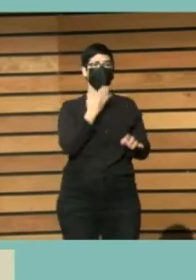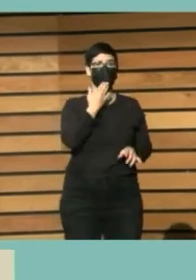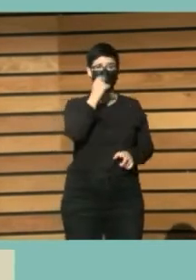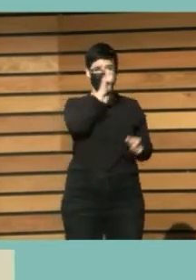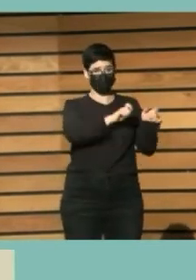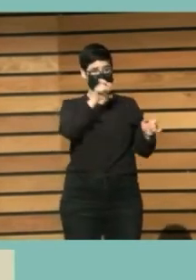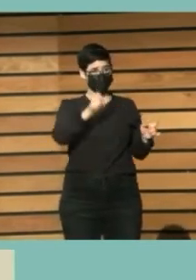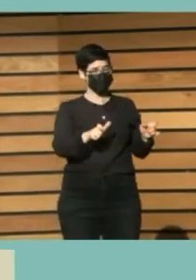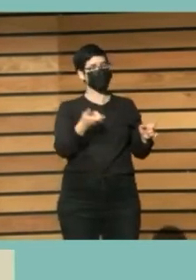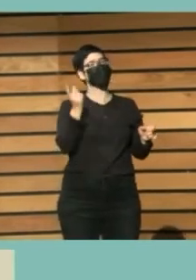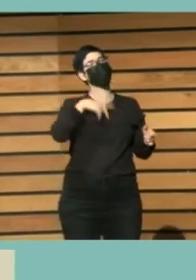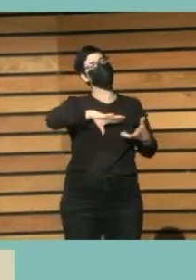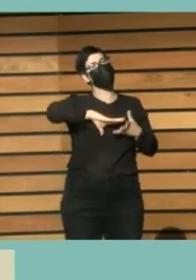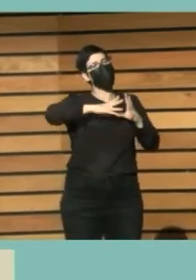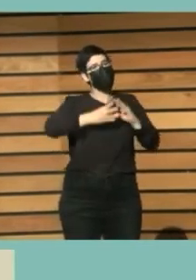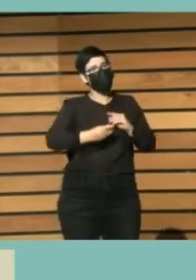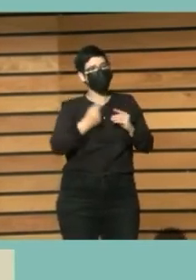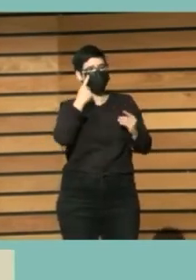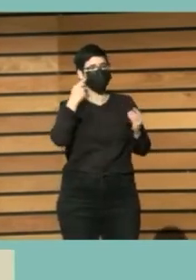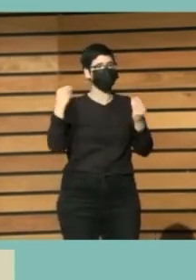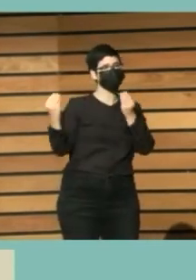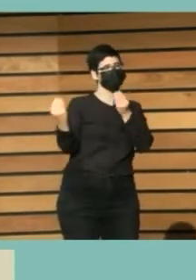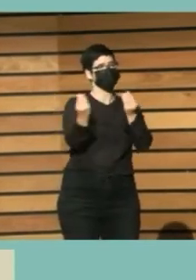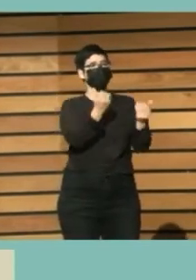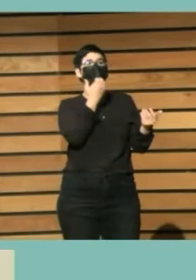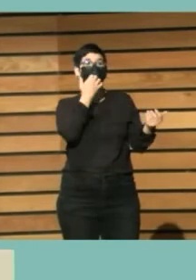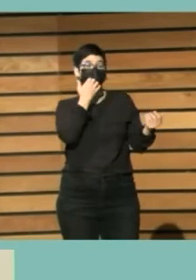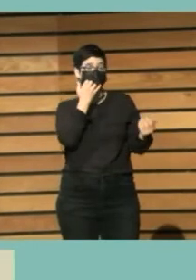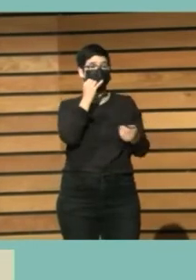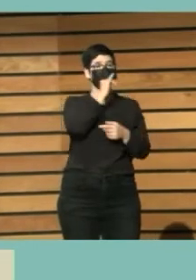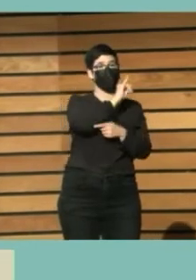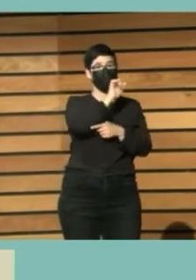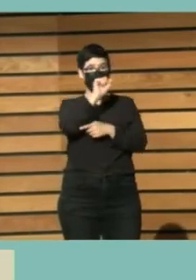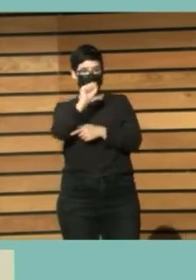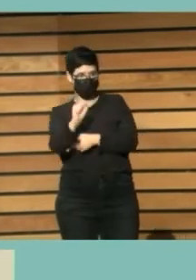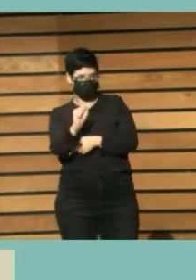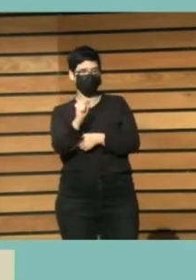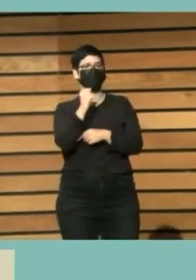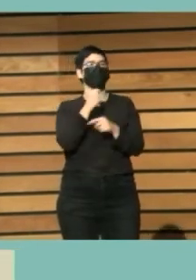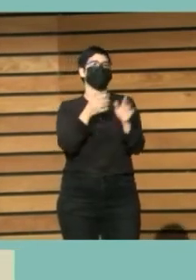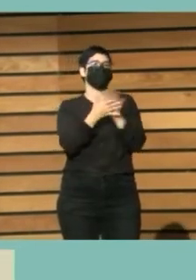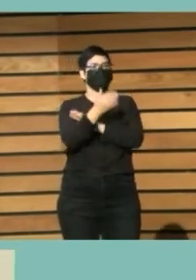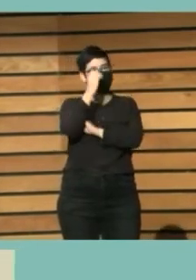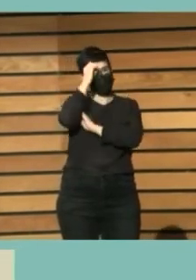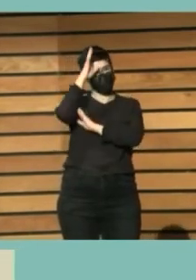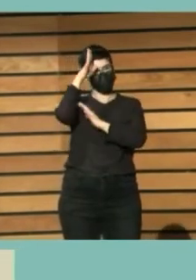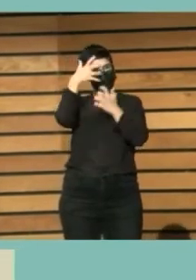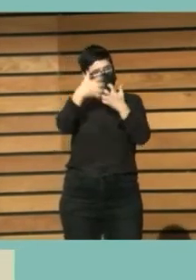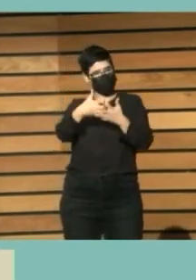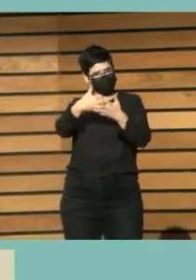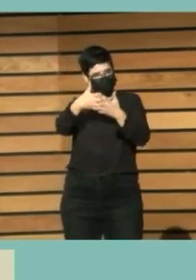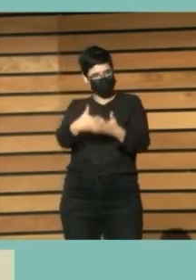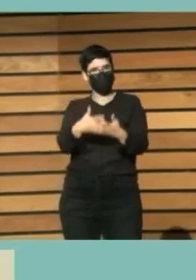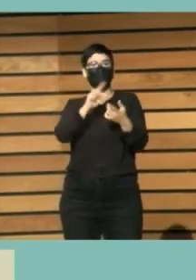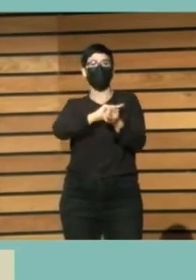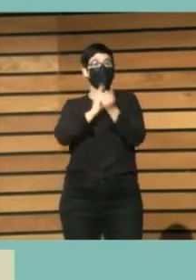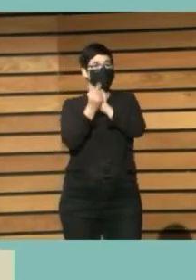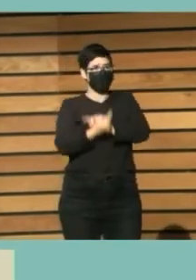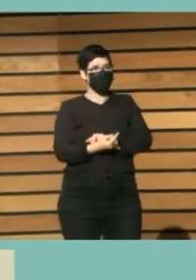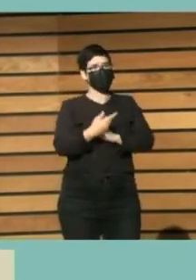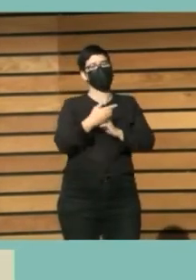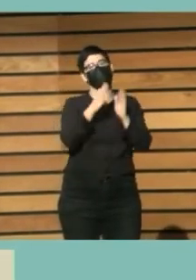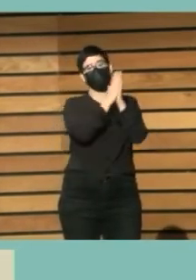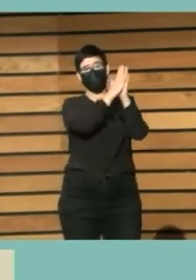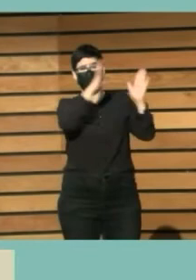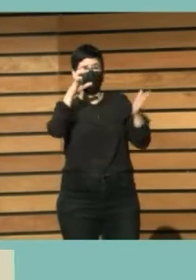intuimos, ¿no? Sabemos, por ejemplo, que la inteligencia artificial va a modificar también nuestras bibliotecas y empezamos a pensar cómo va a ser